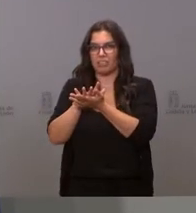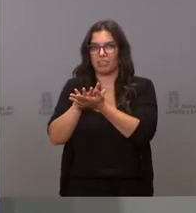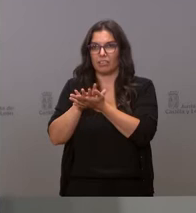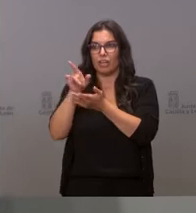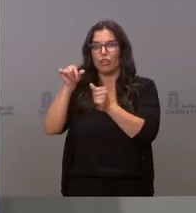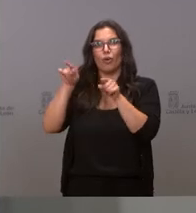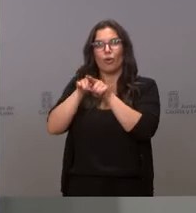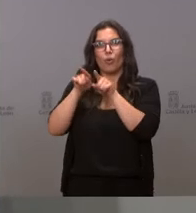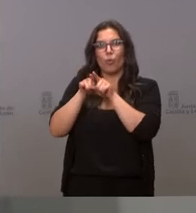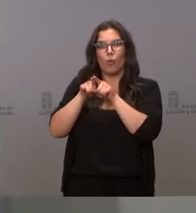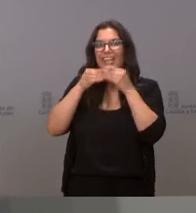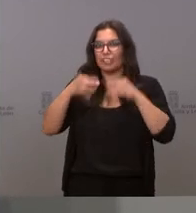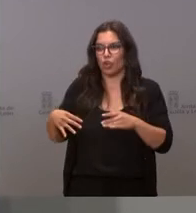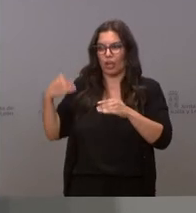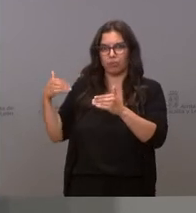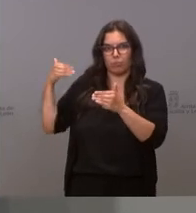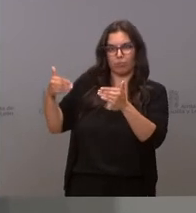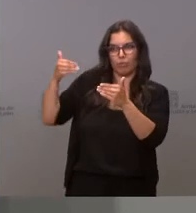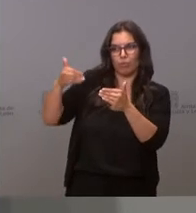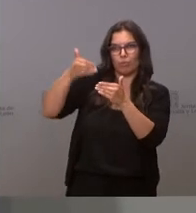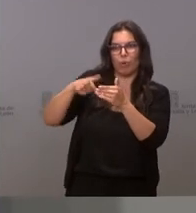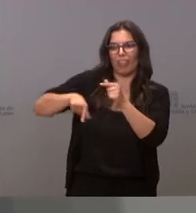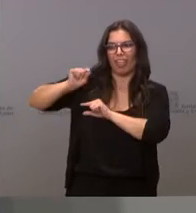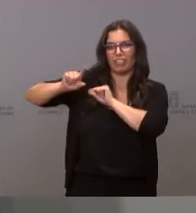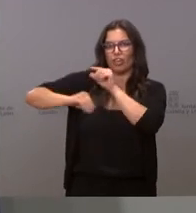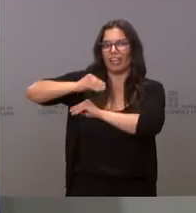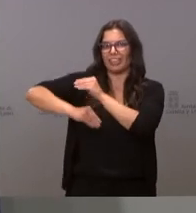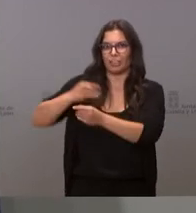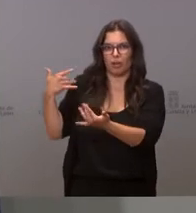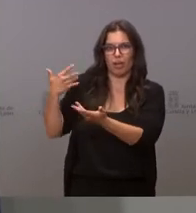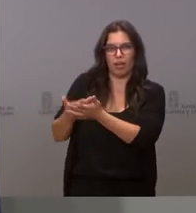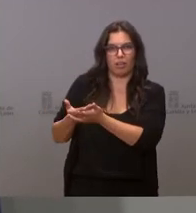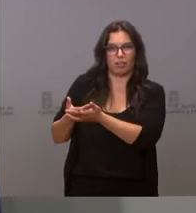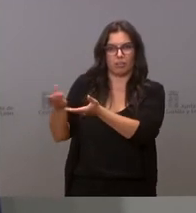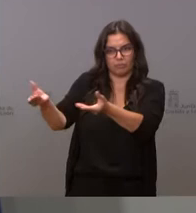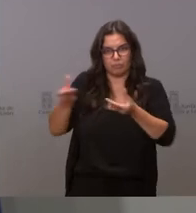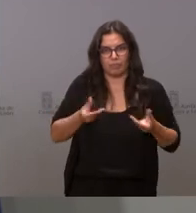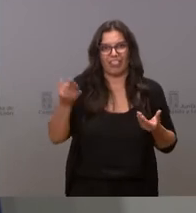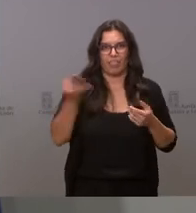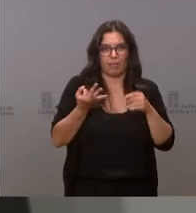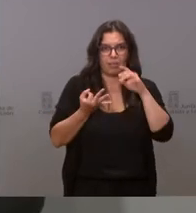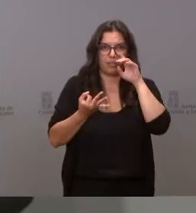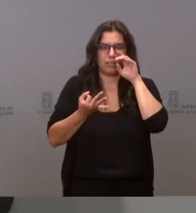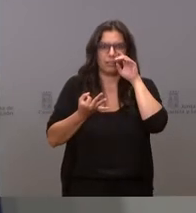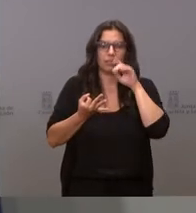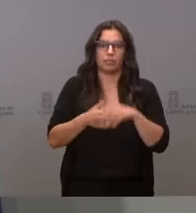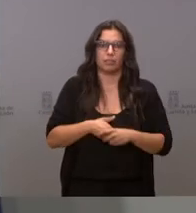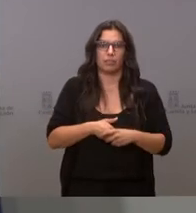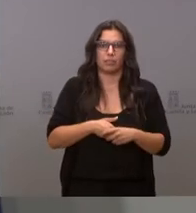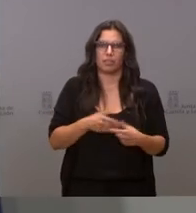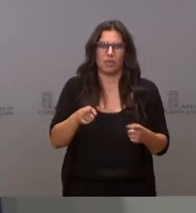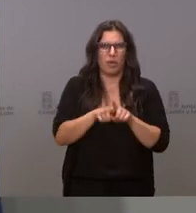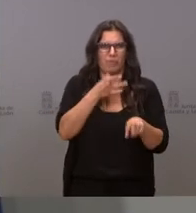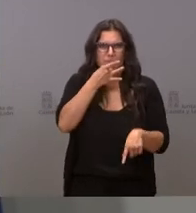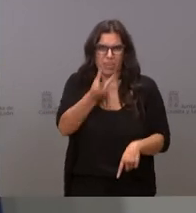historia de la toma de decisiones en la pandemia. Hay que tener mucho descargo,